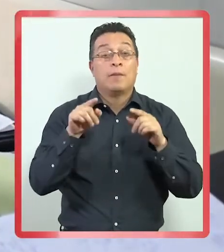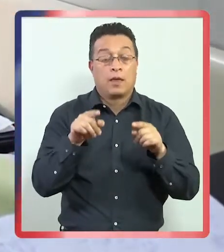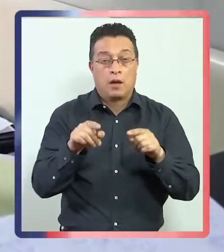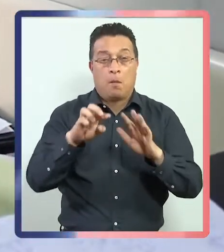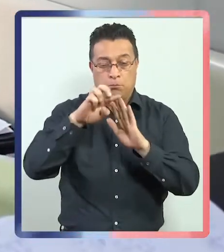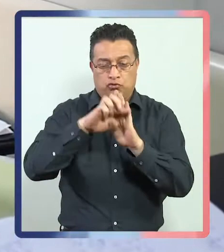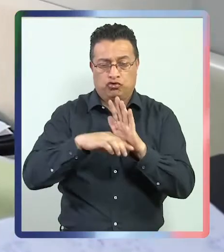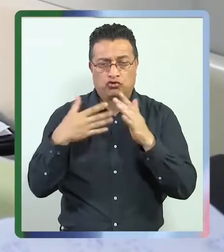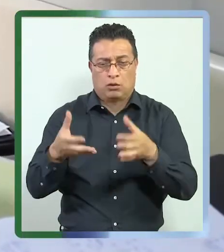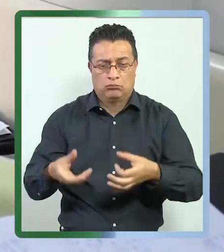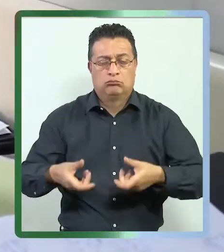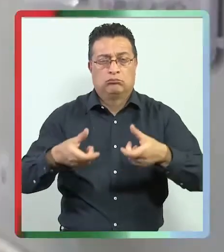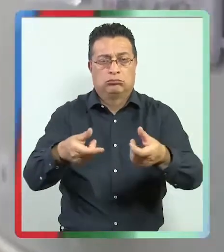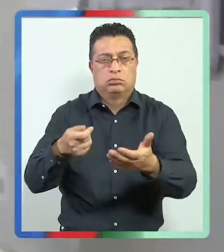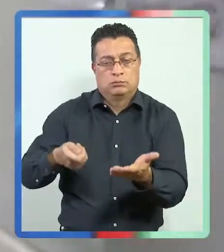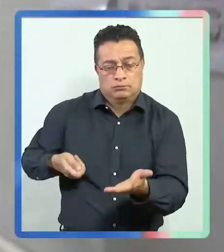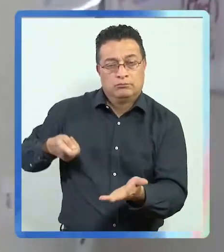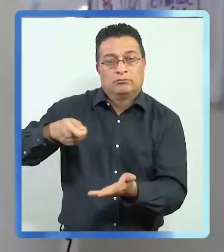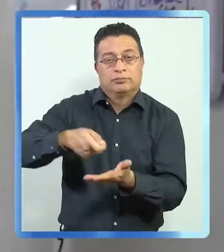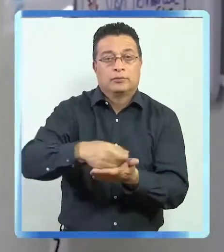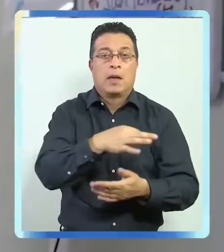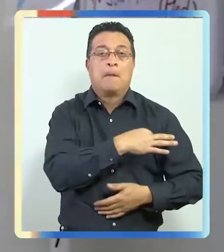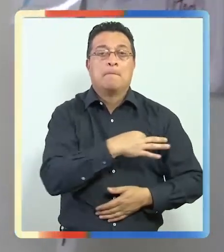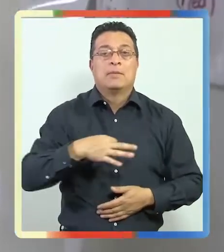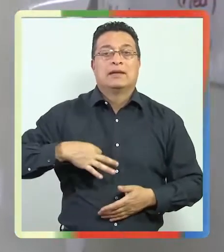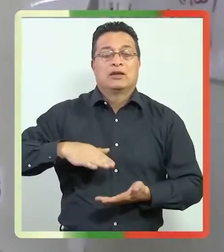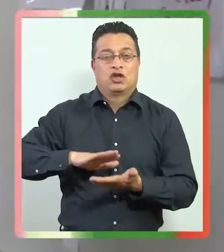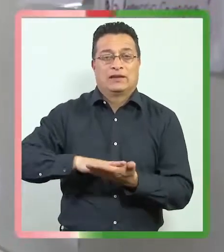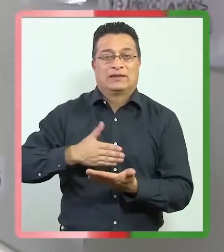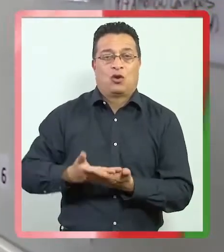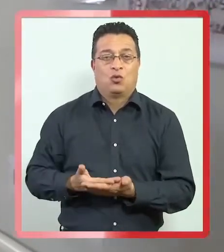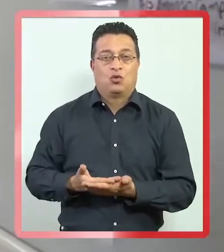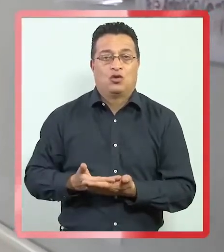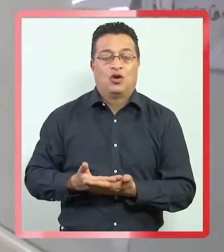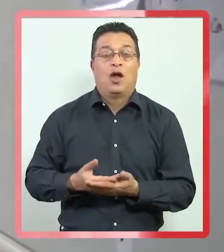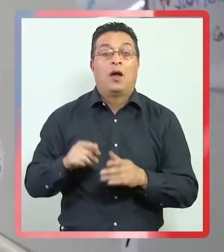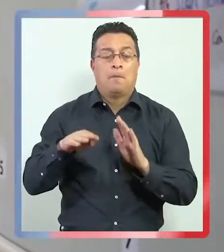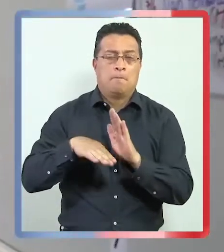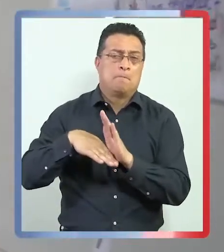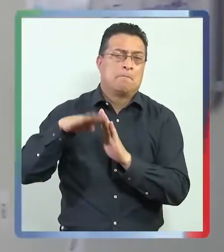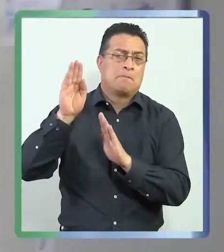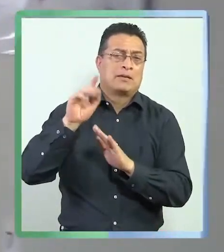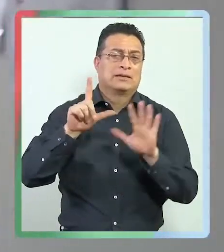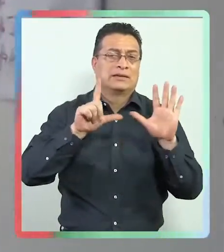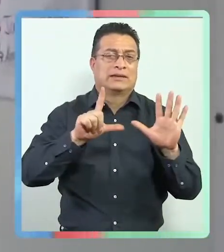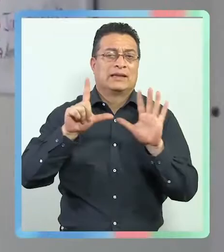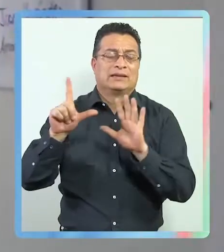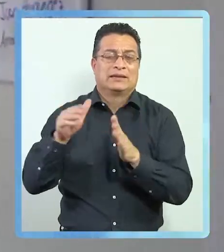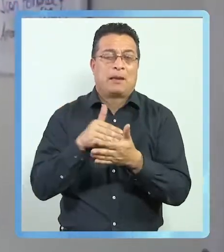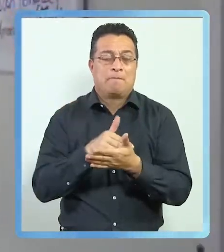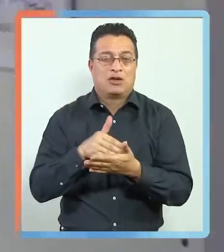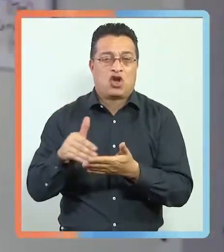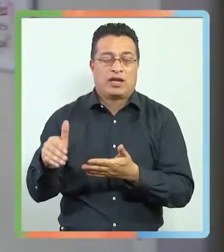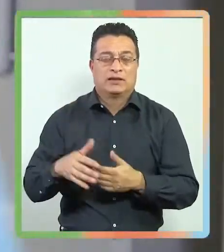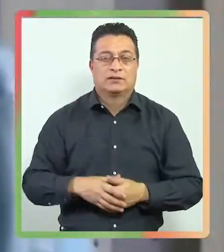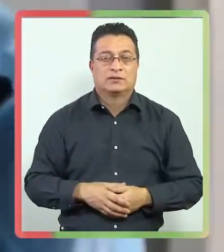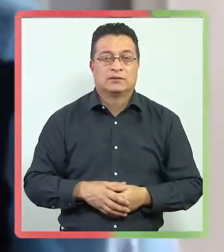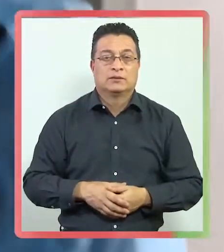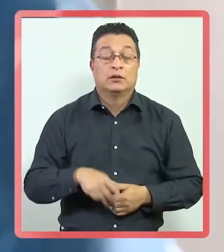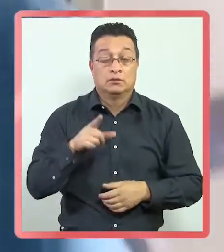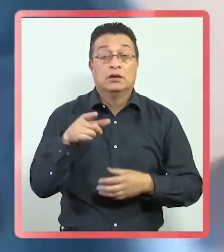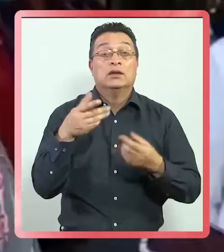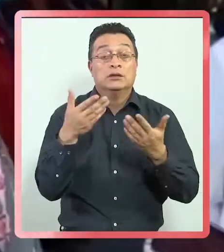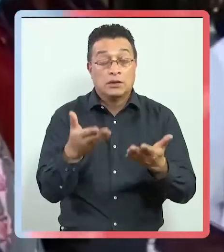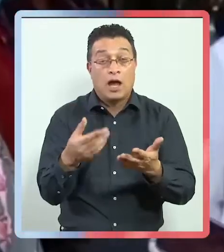El proyecto fue entregado y financiado con recursos del Ministerio de Salud, superando los 77 millones de